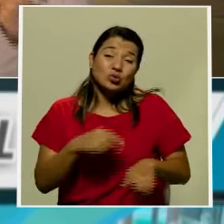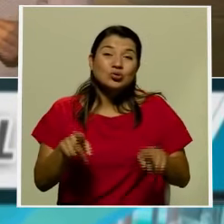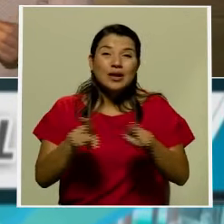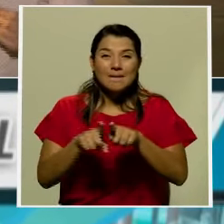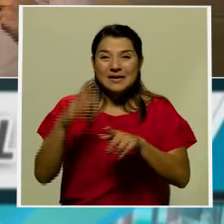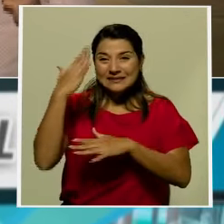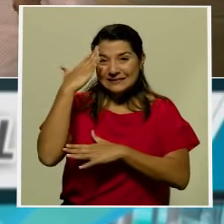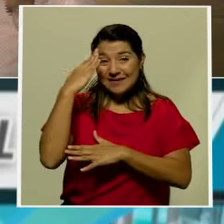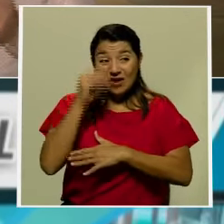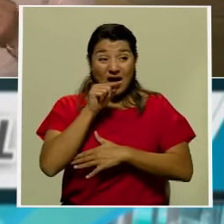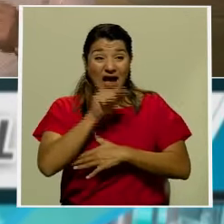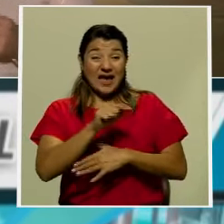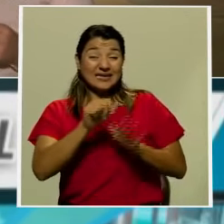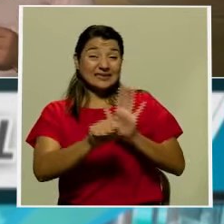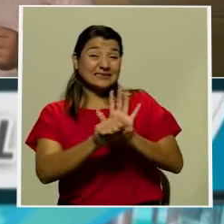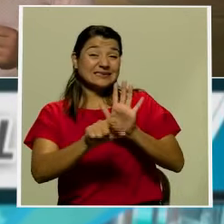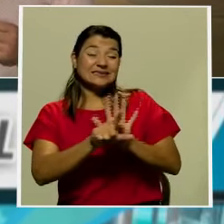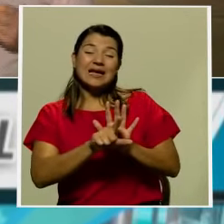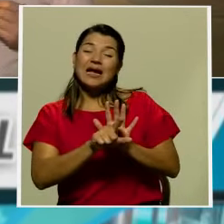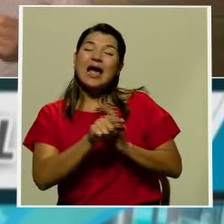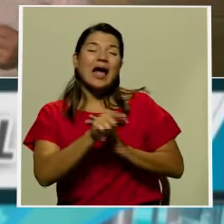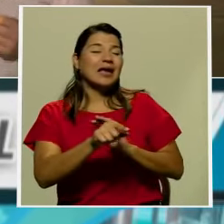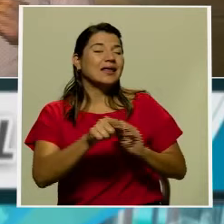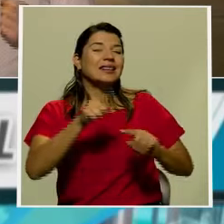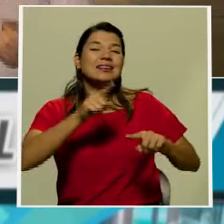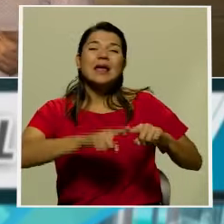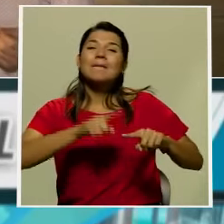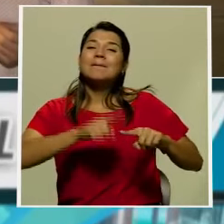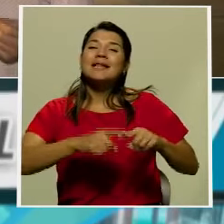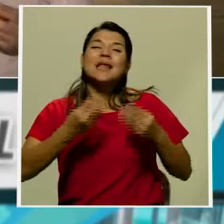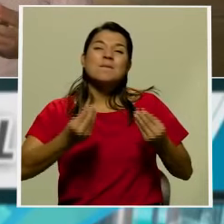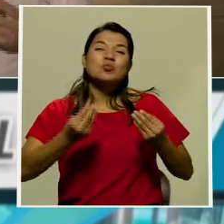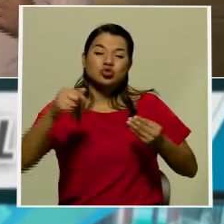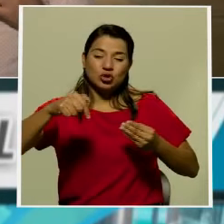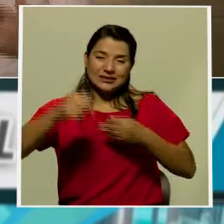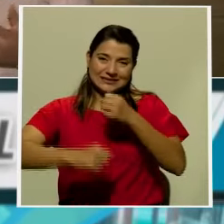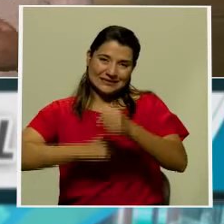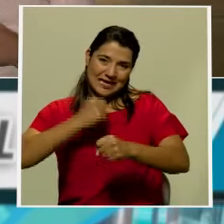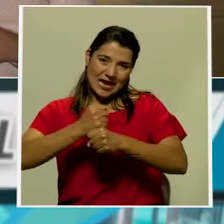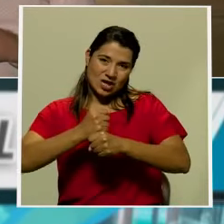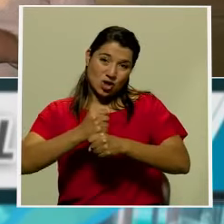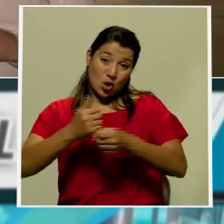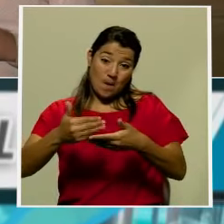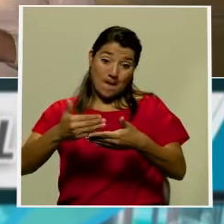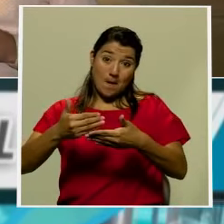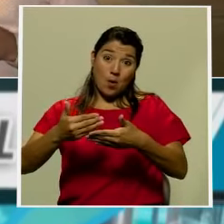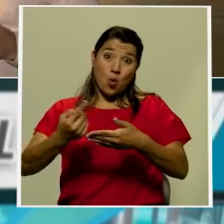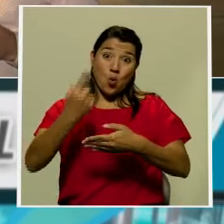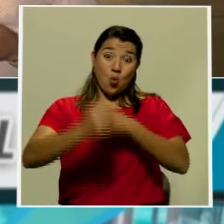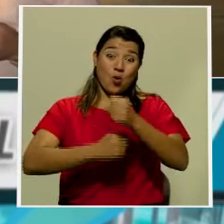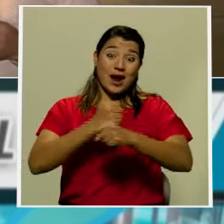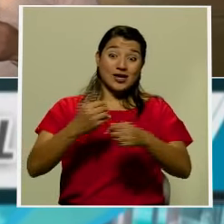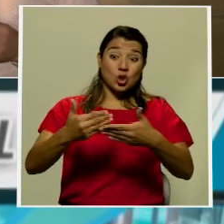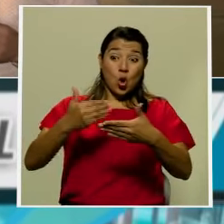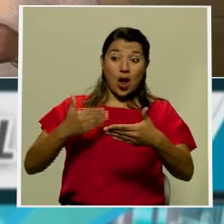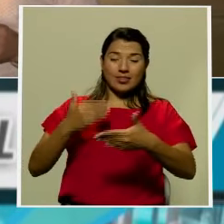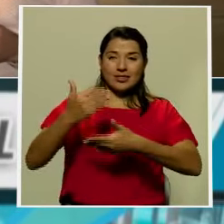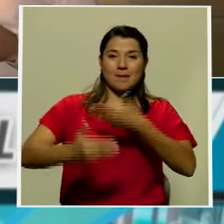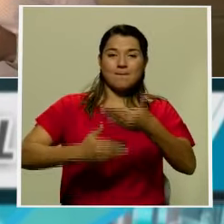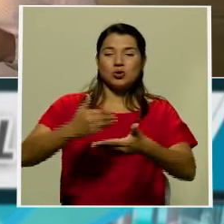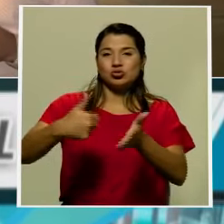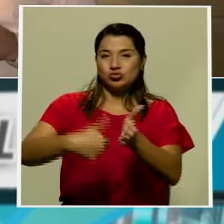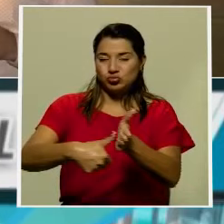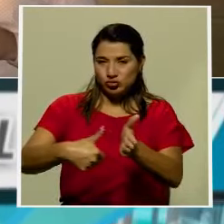en la asamblea legislativa pesa mucho lo que es un año electoral así que bueno es parte de todo lo que se irá descifrando